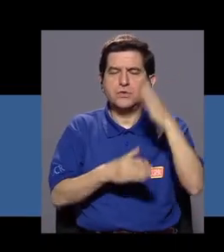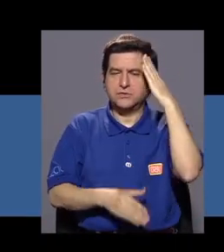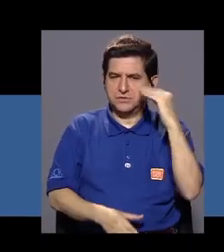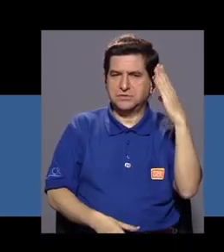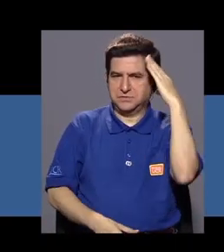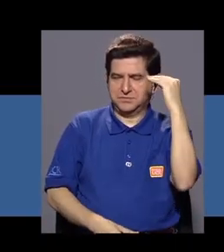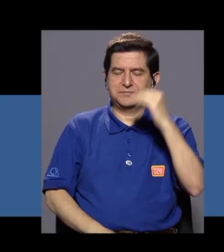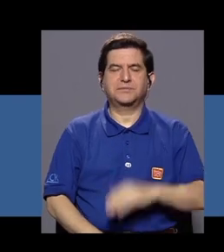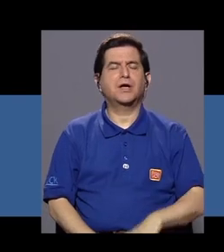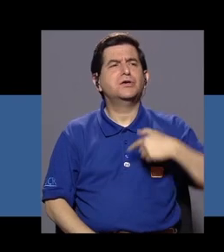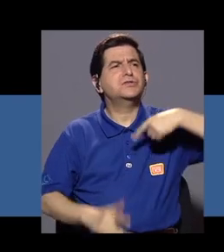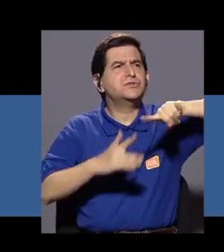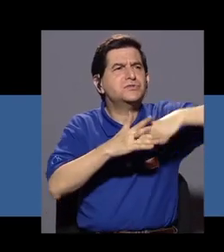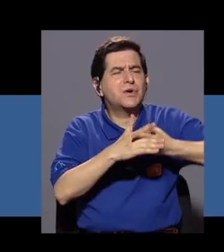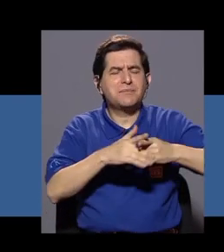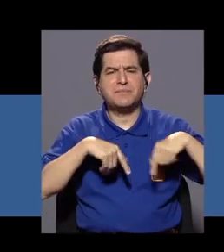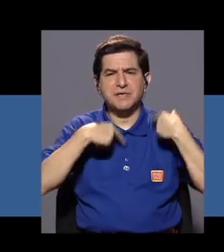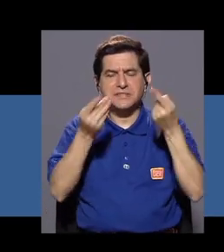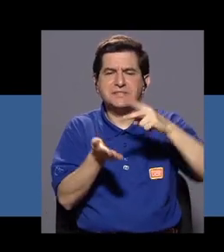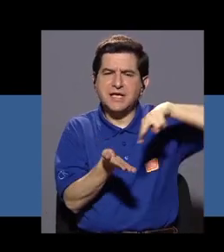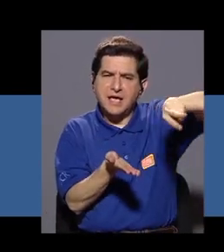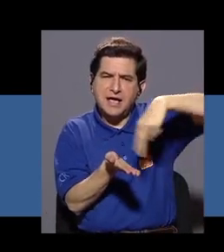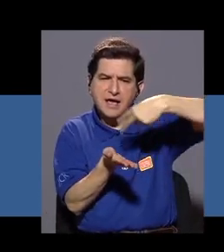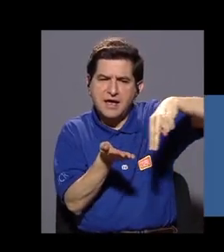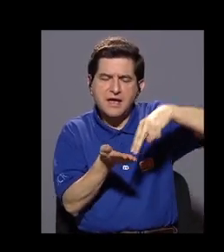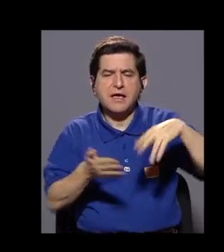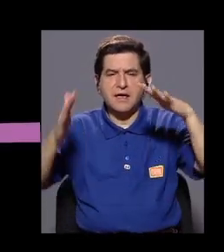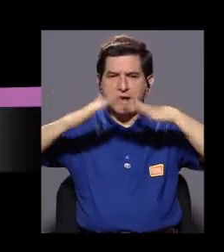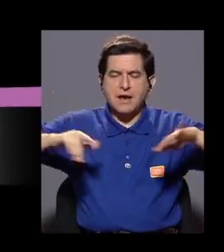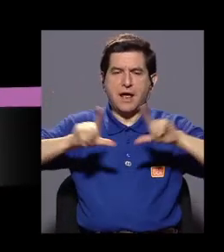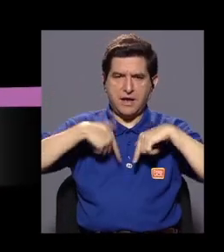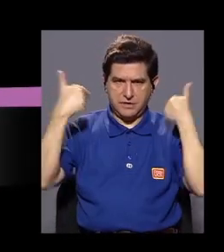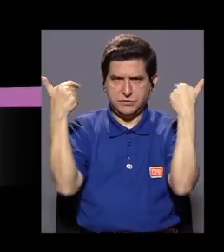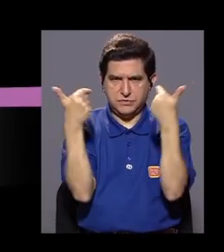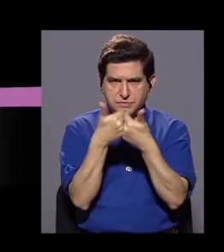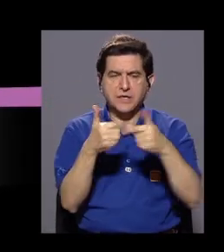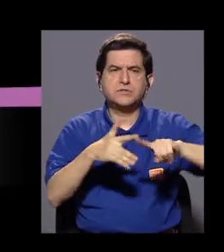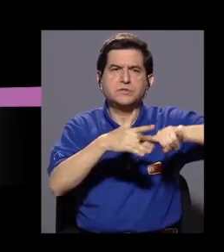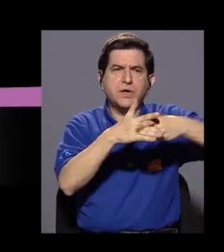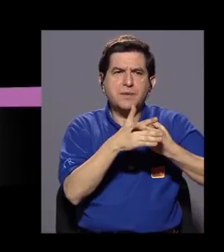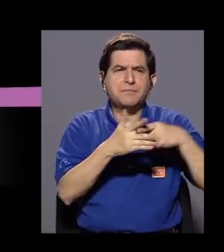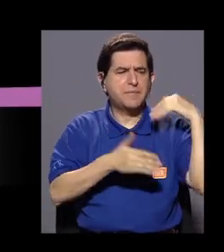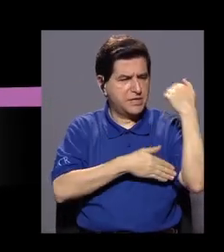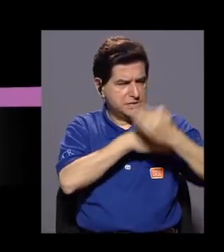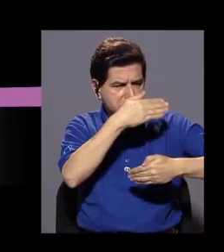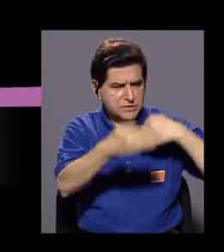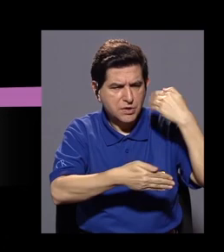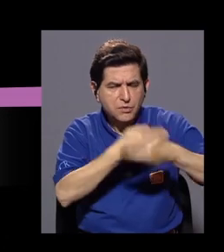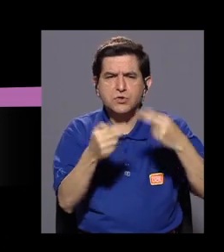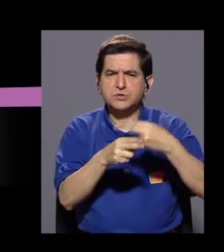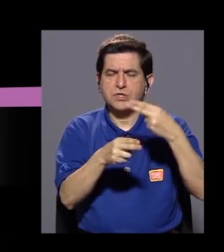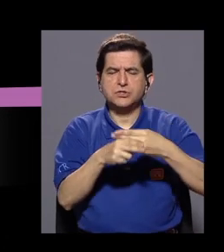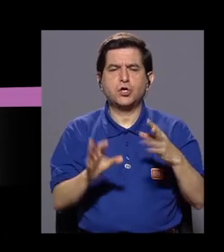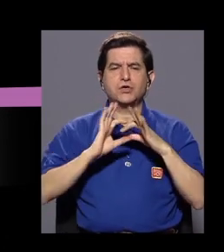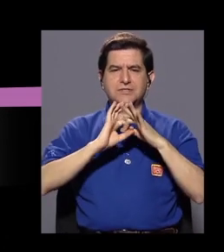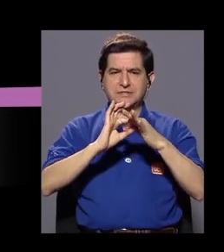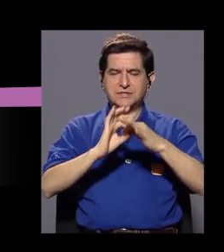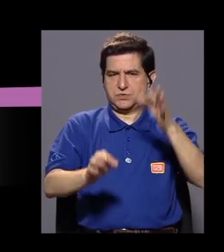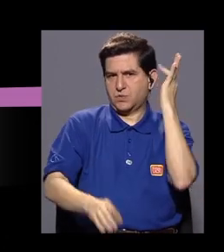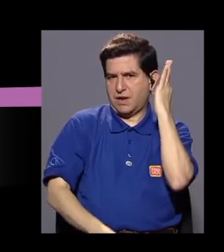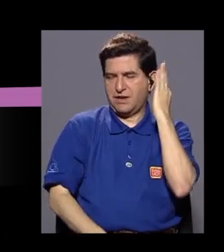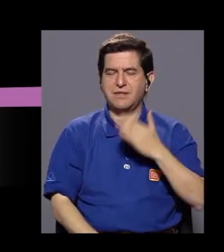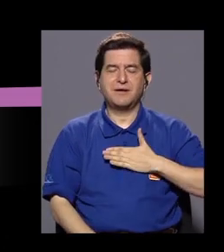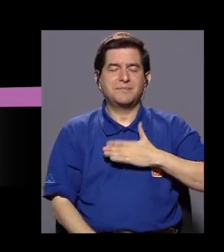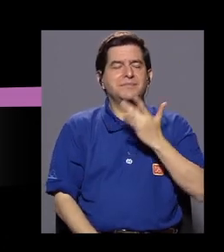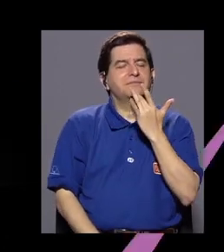comparten su experiencia. Yo empecé a ir a la danza, a los espacios grupales. Empecé en un proceso que se llama sexualidad